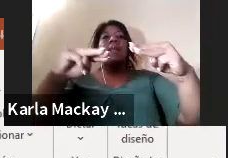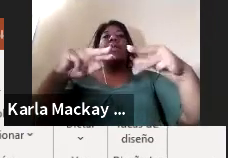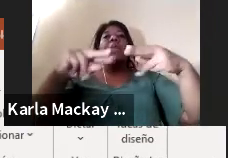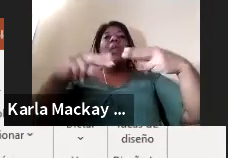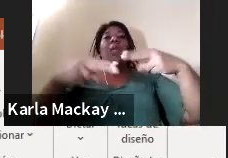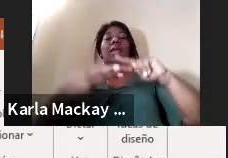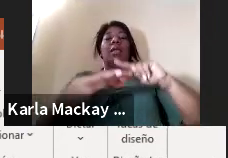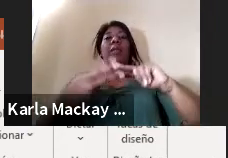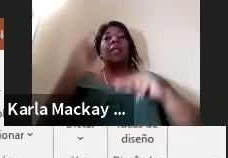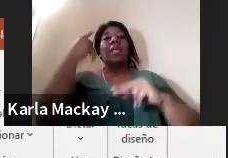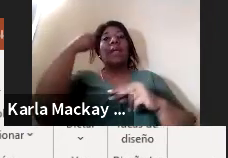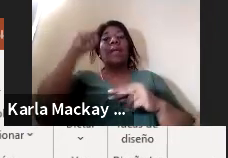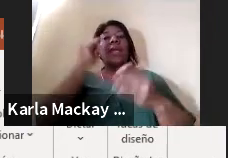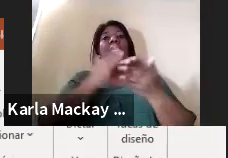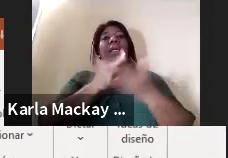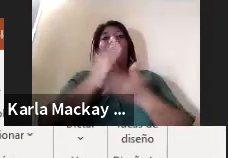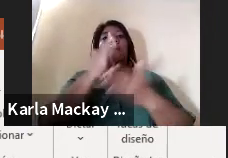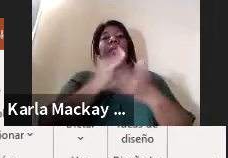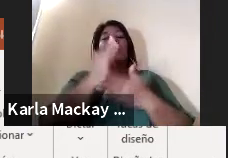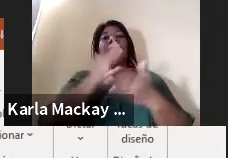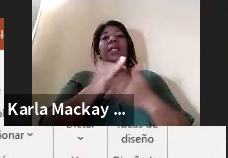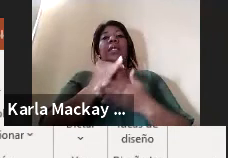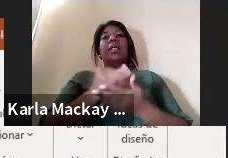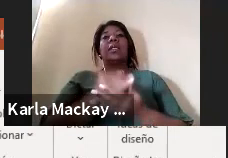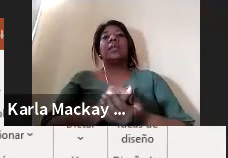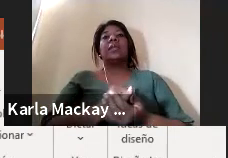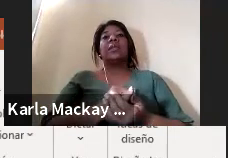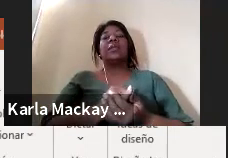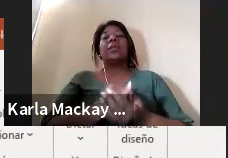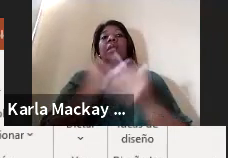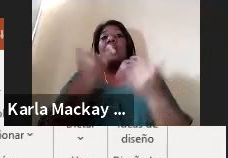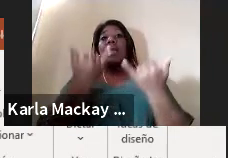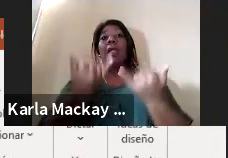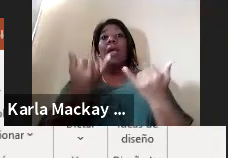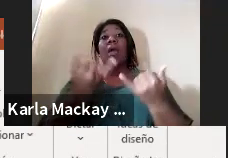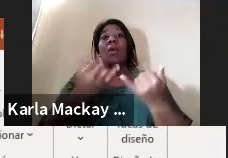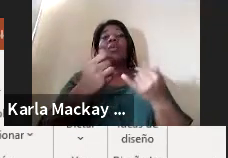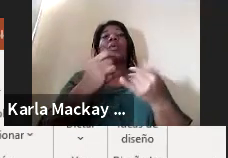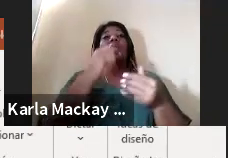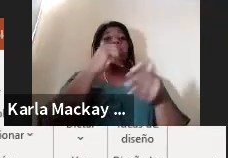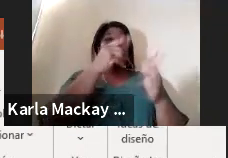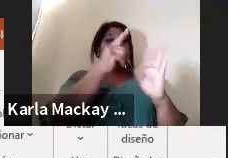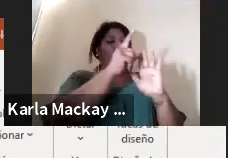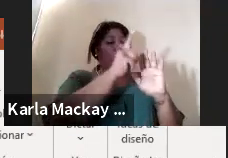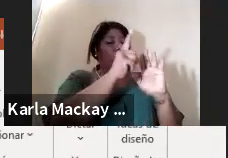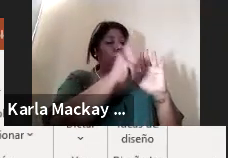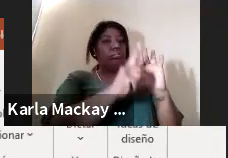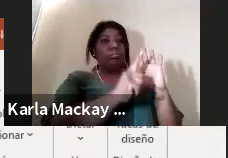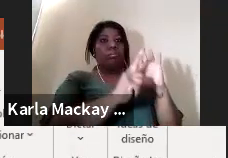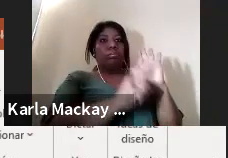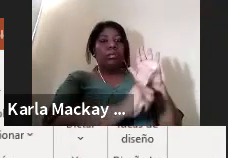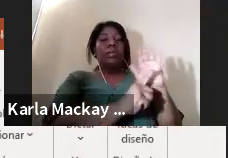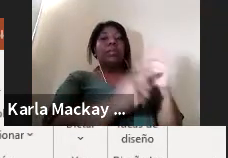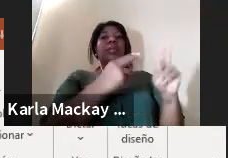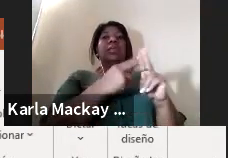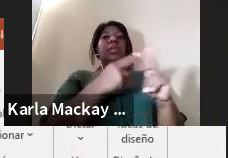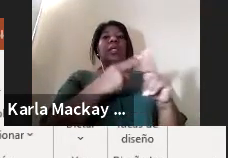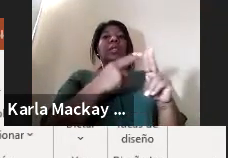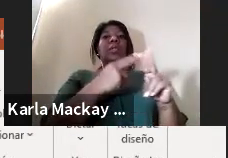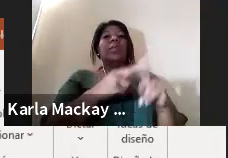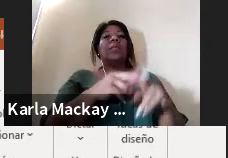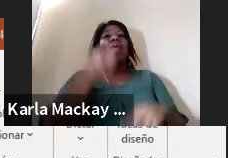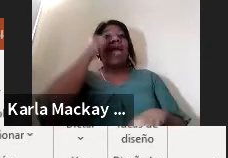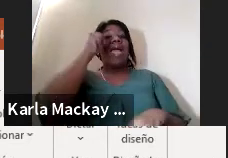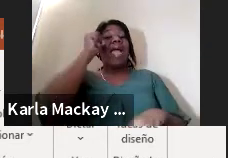y esa producción por ahora tenemos registrado al día de ayer tenemos que van a